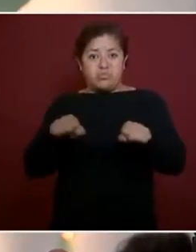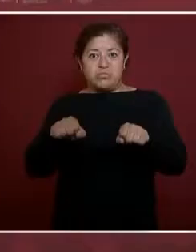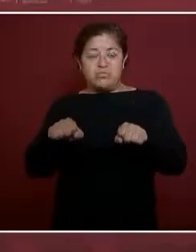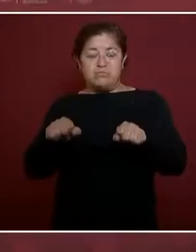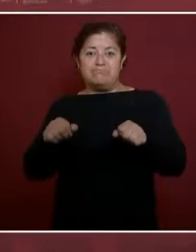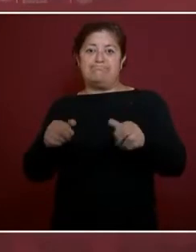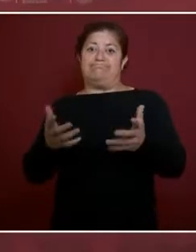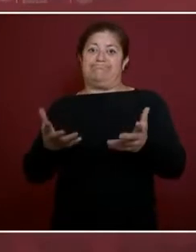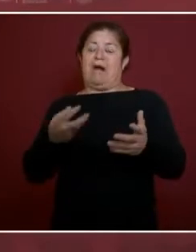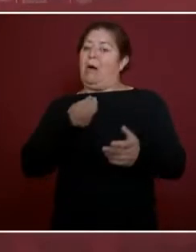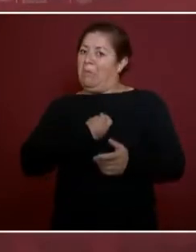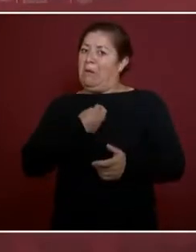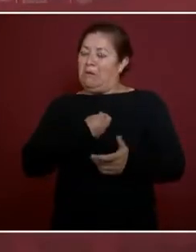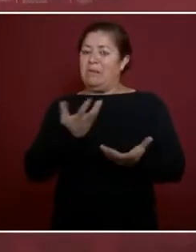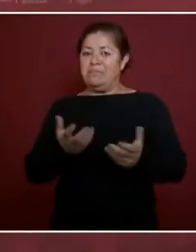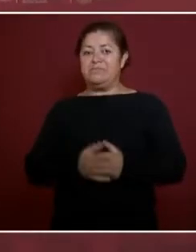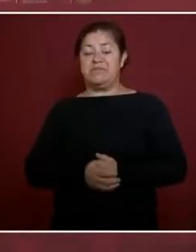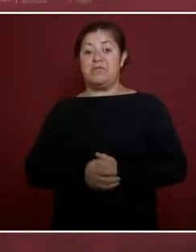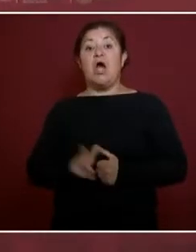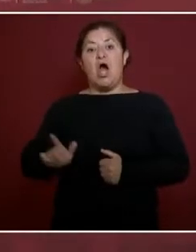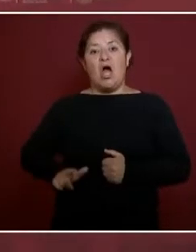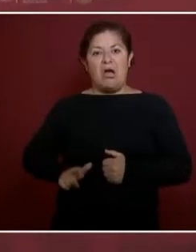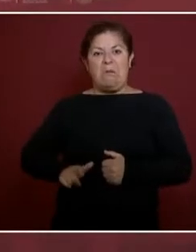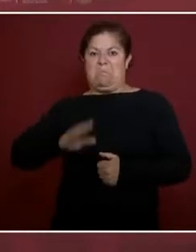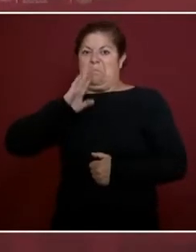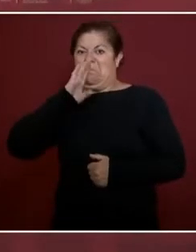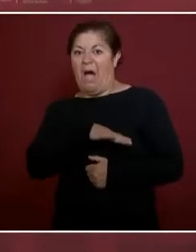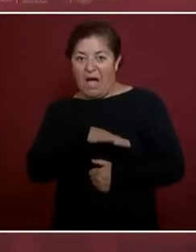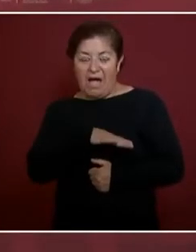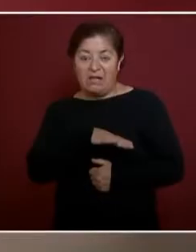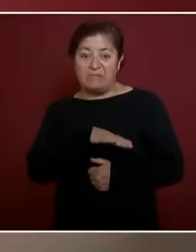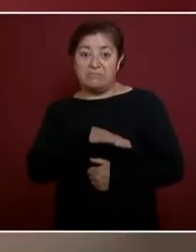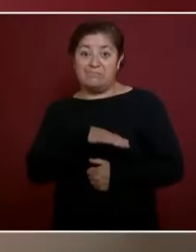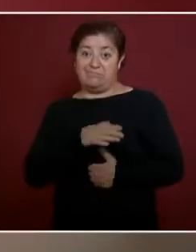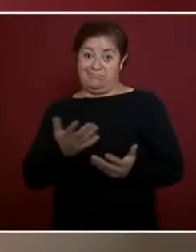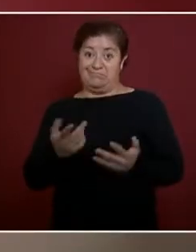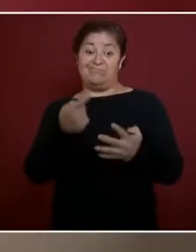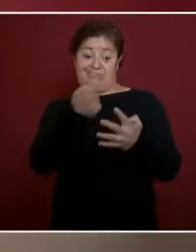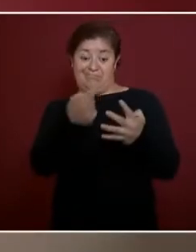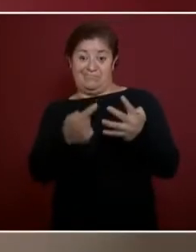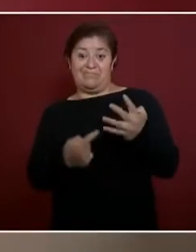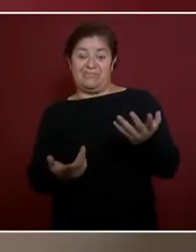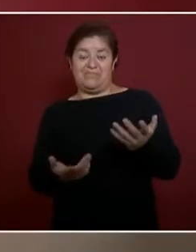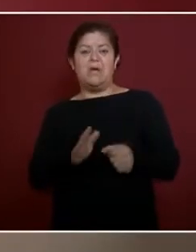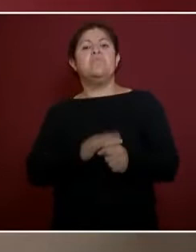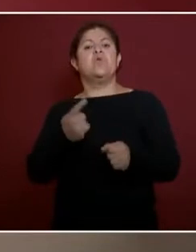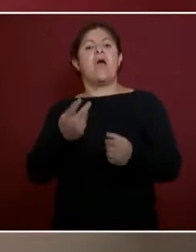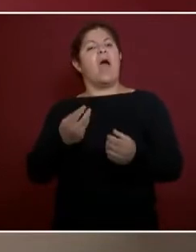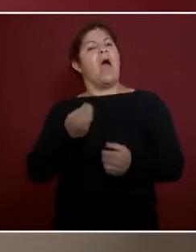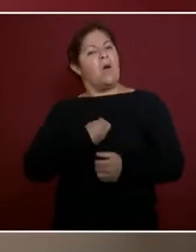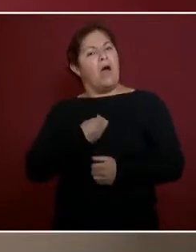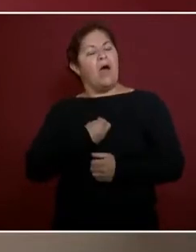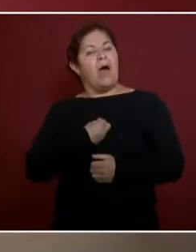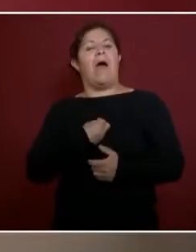malos gobiernos, malos por nuestras culturas,